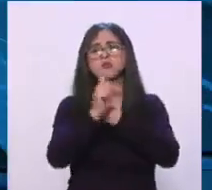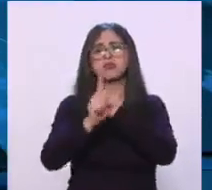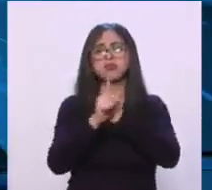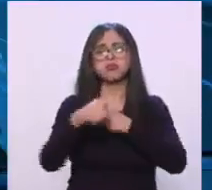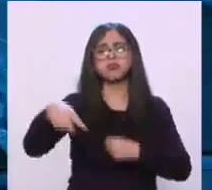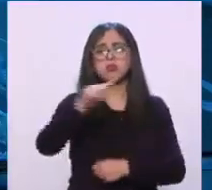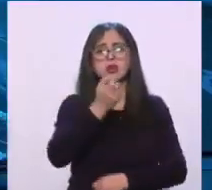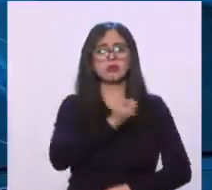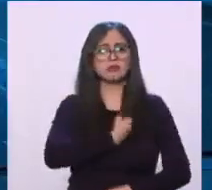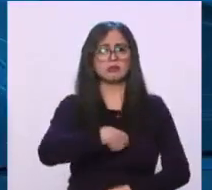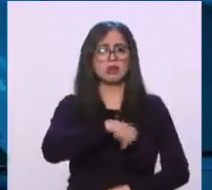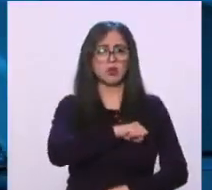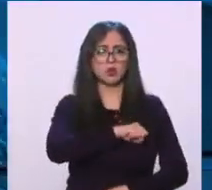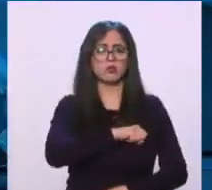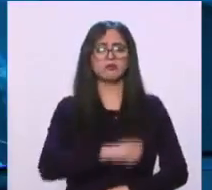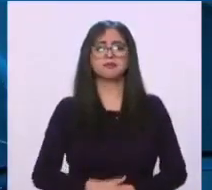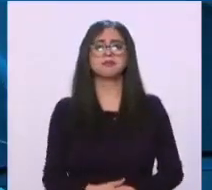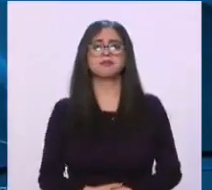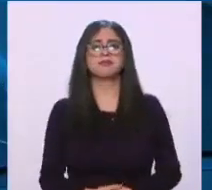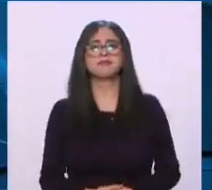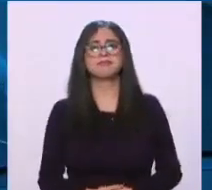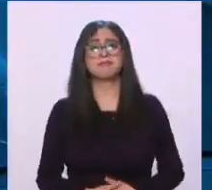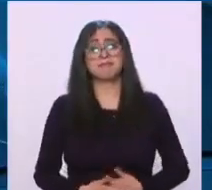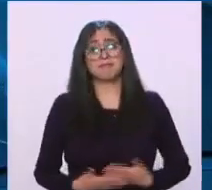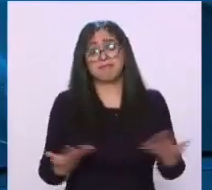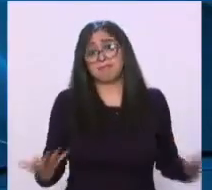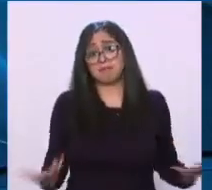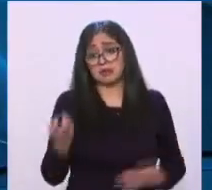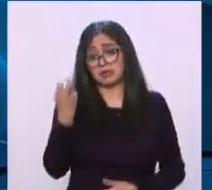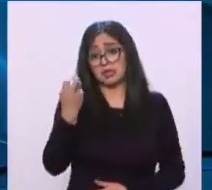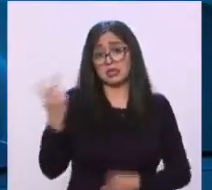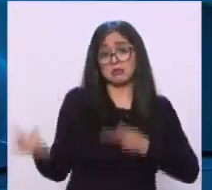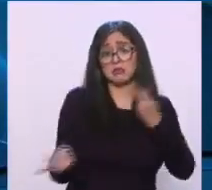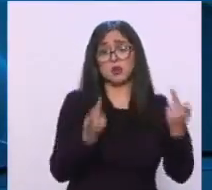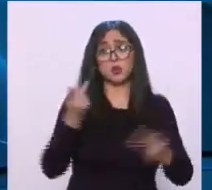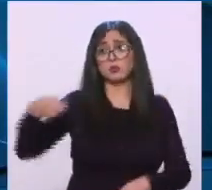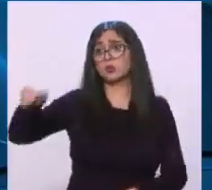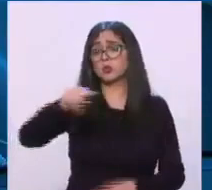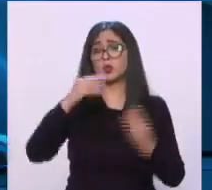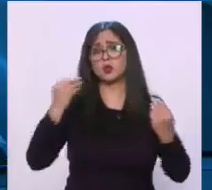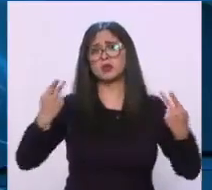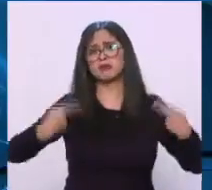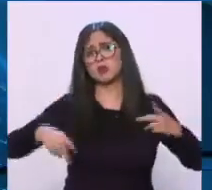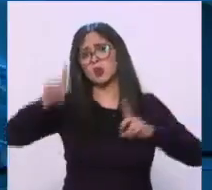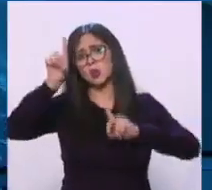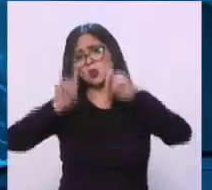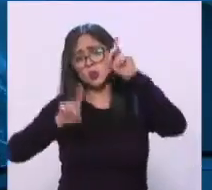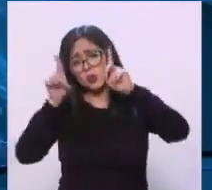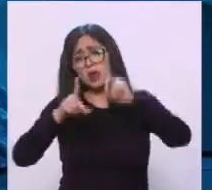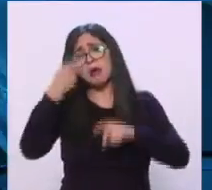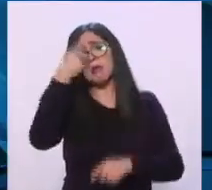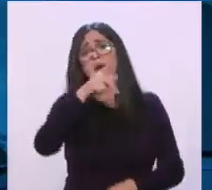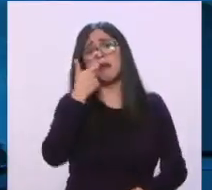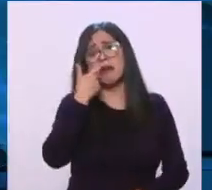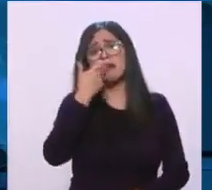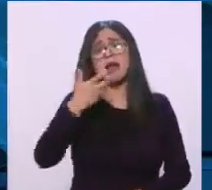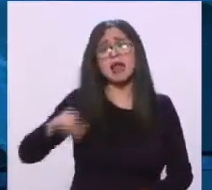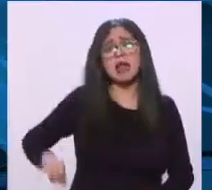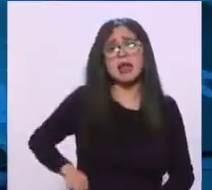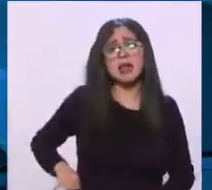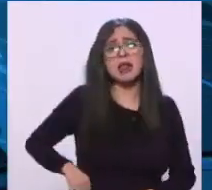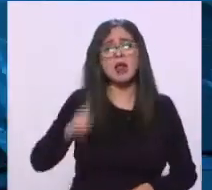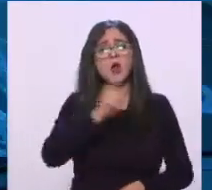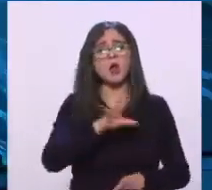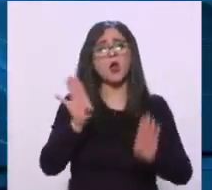Pues es una pregunta que todos nos hacemos, que ellos seguramente también, pero tienen intereses oscuros que